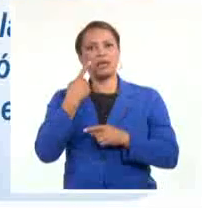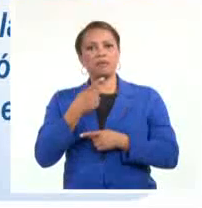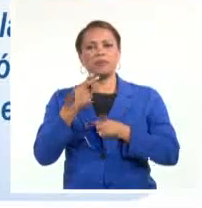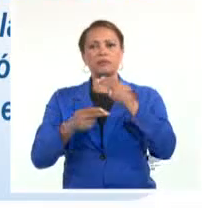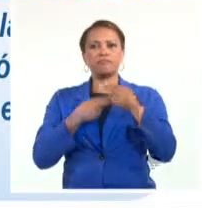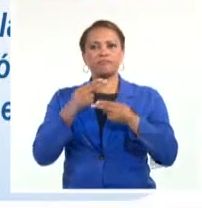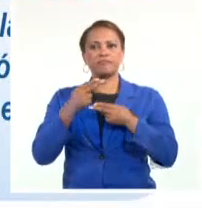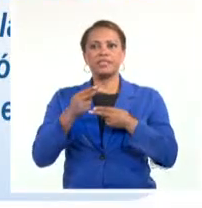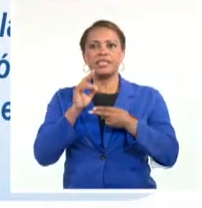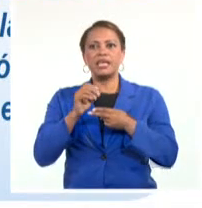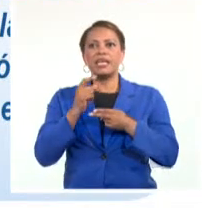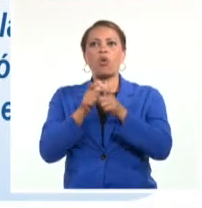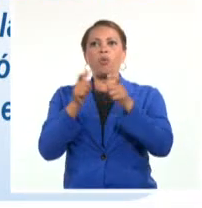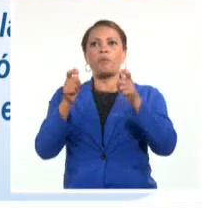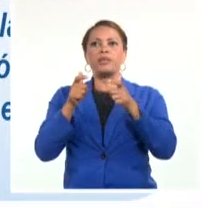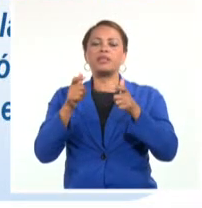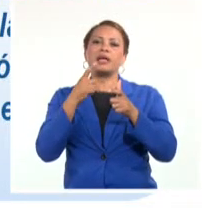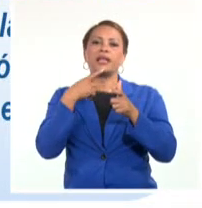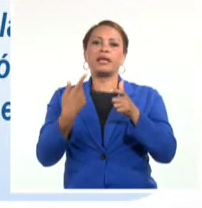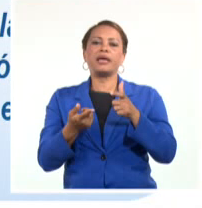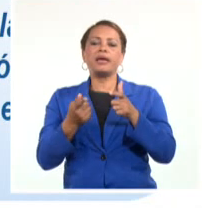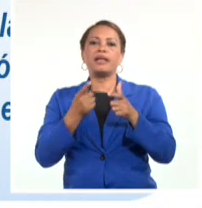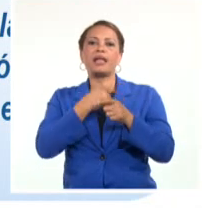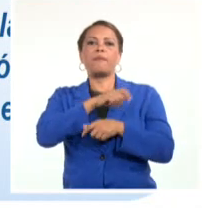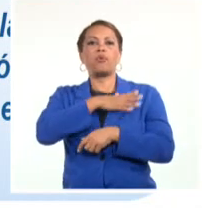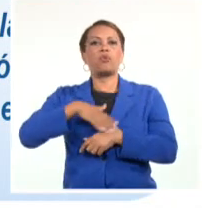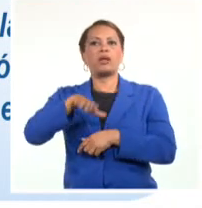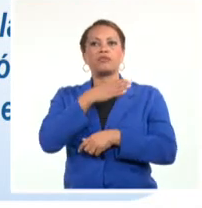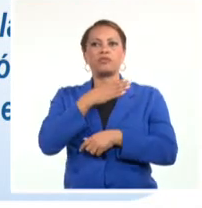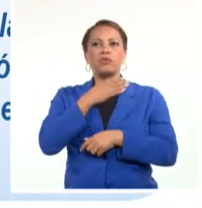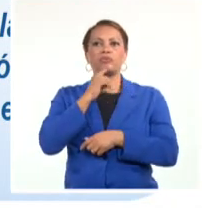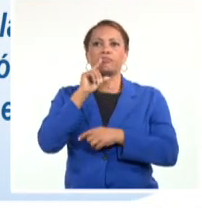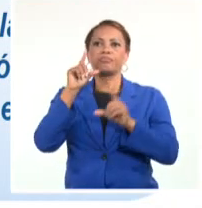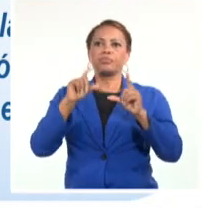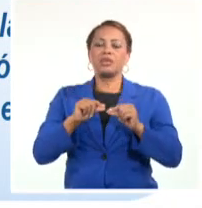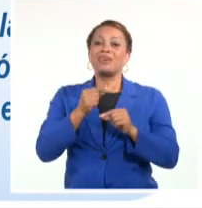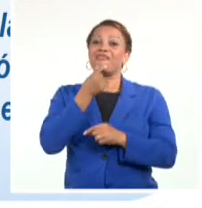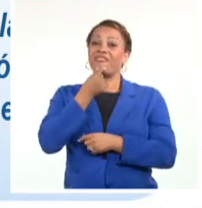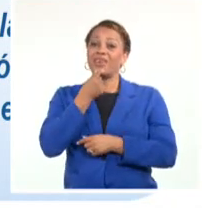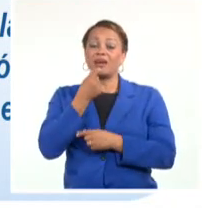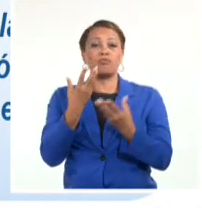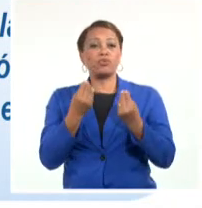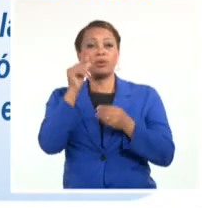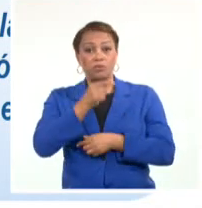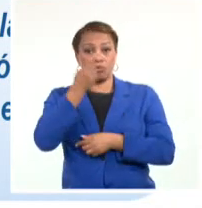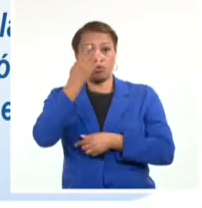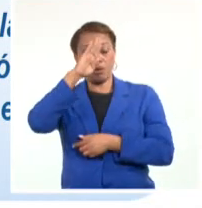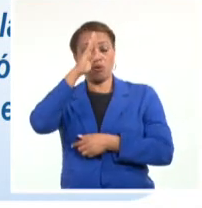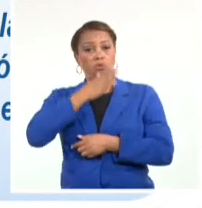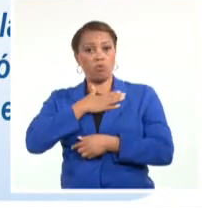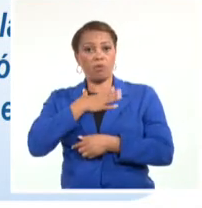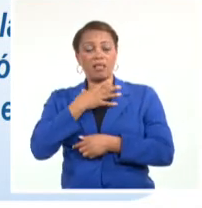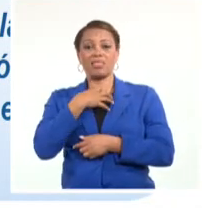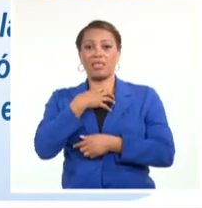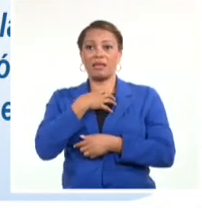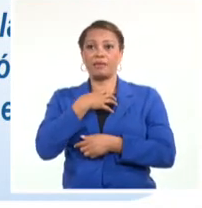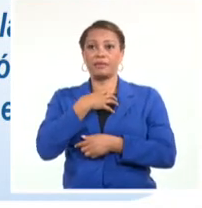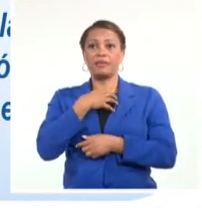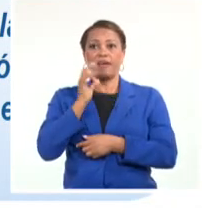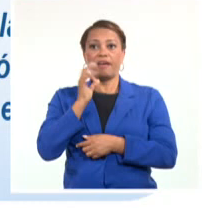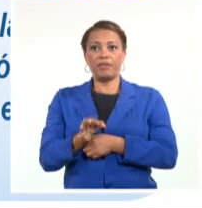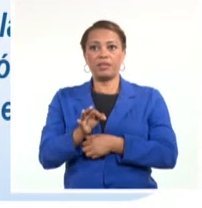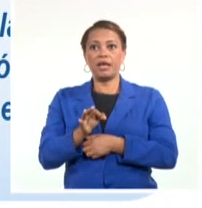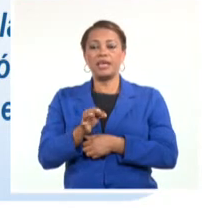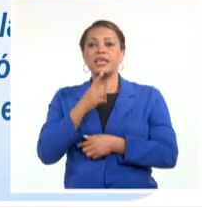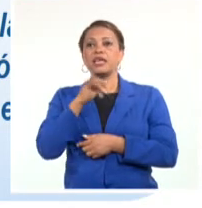tendencias al decrecimiento poblacional con el envejecimiento continuo de la población y la